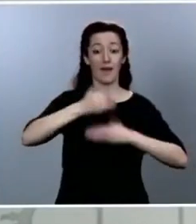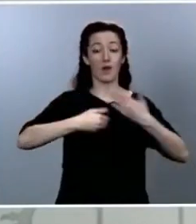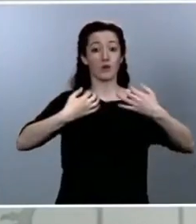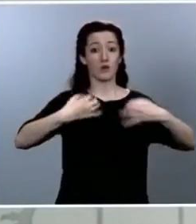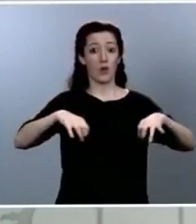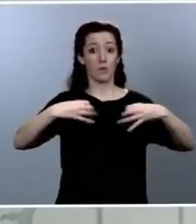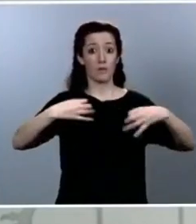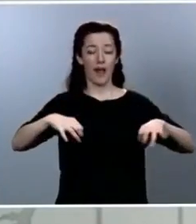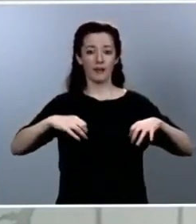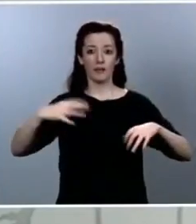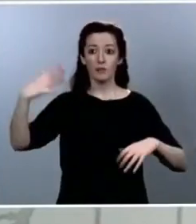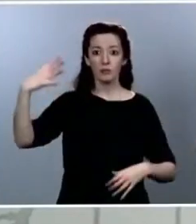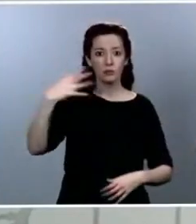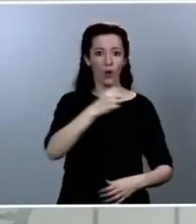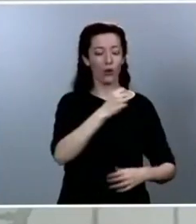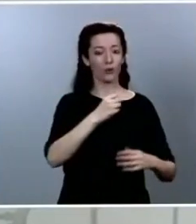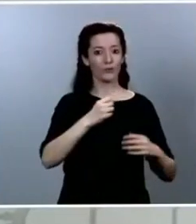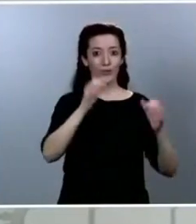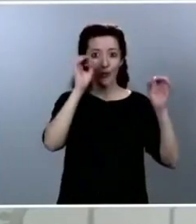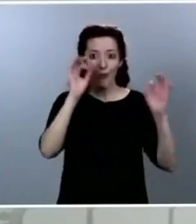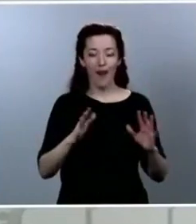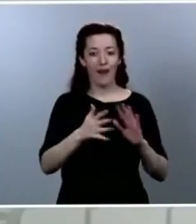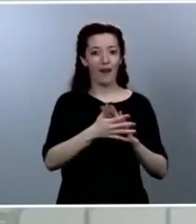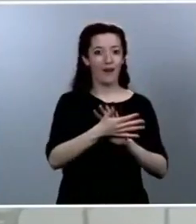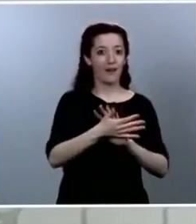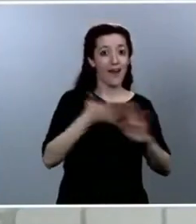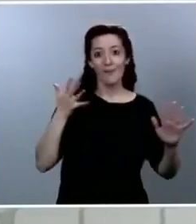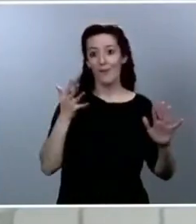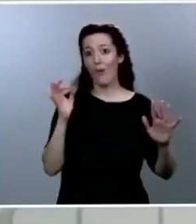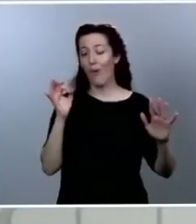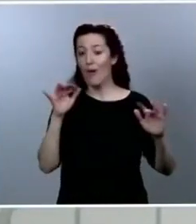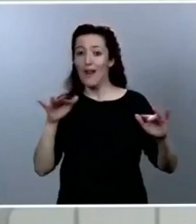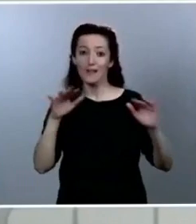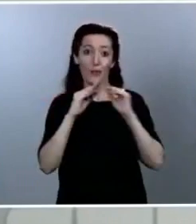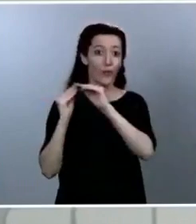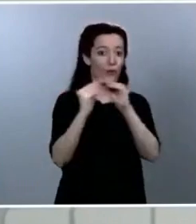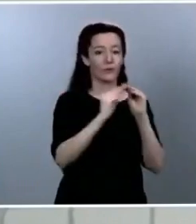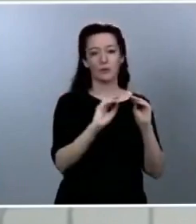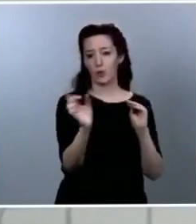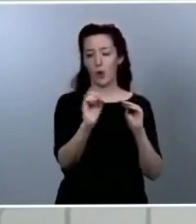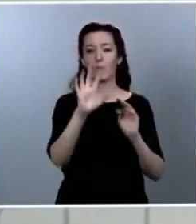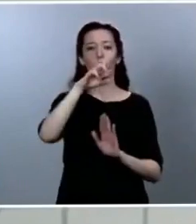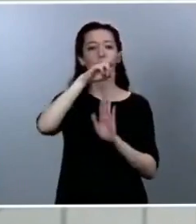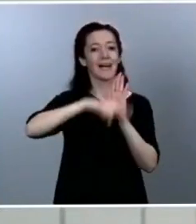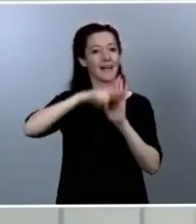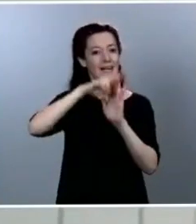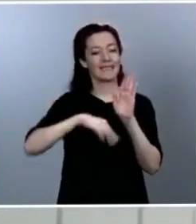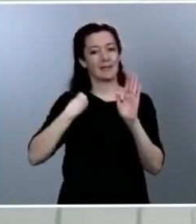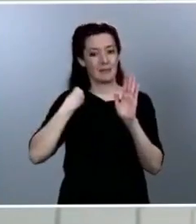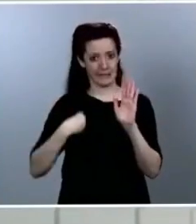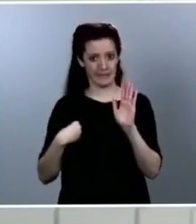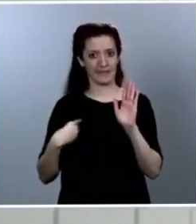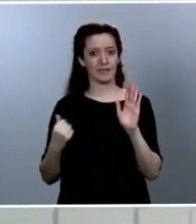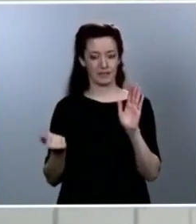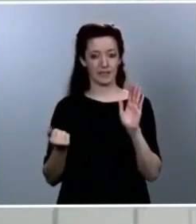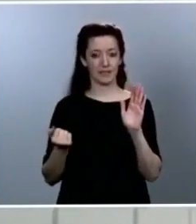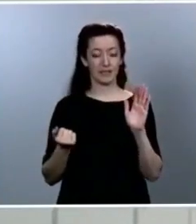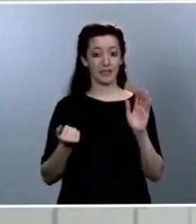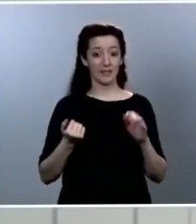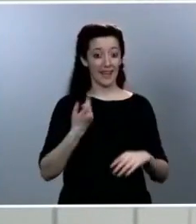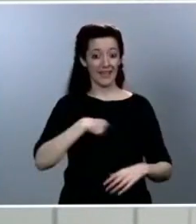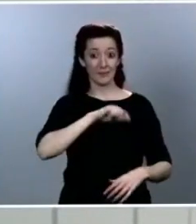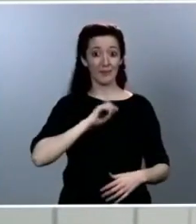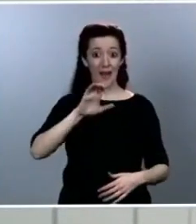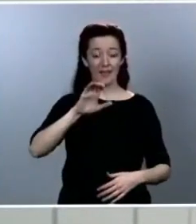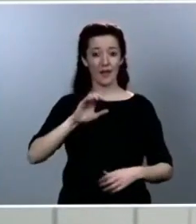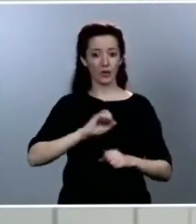La máxima, en consecuencia, será una. Entramos juntos y vamos a salir juntos como país. Entramos juntos